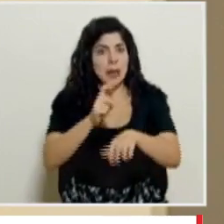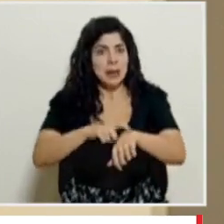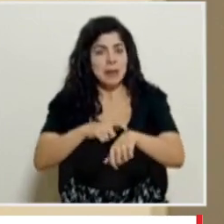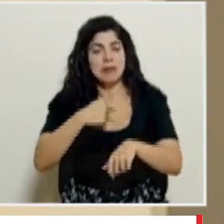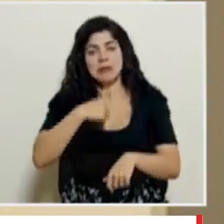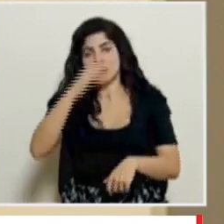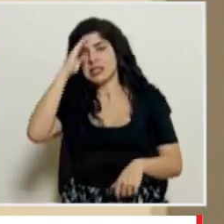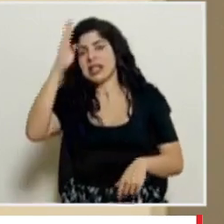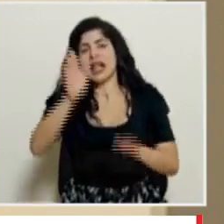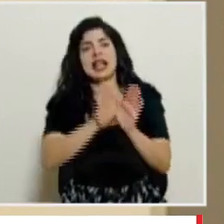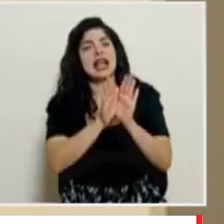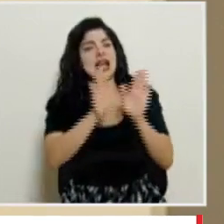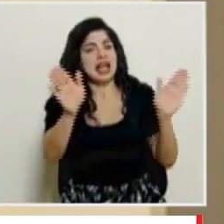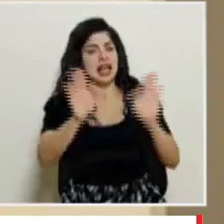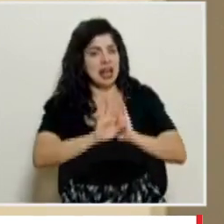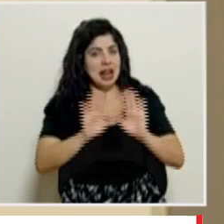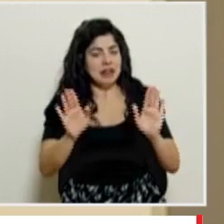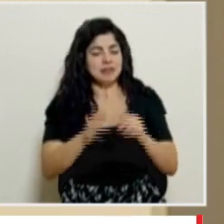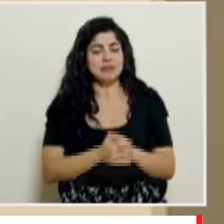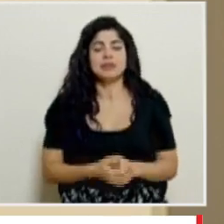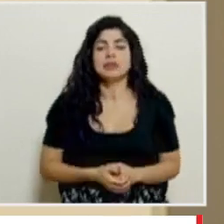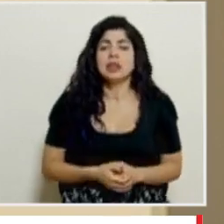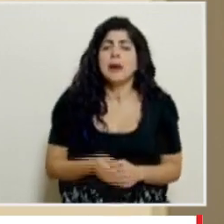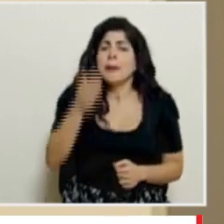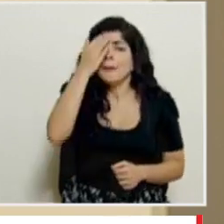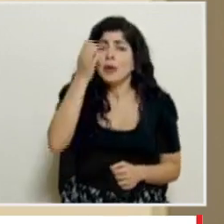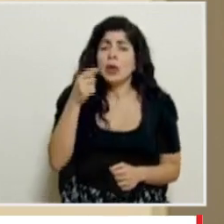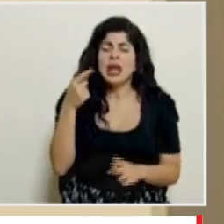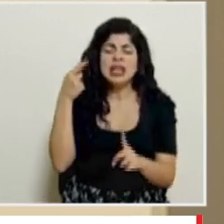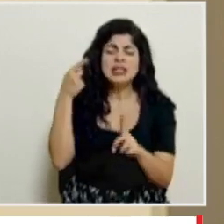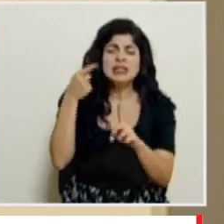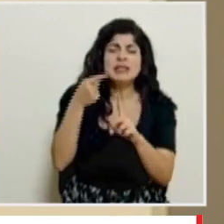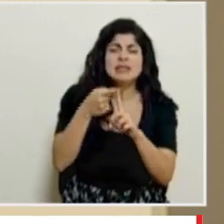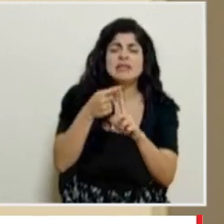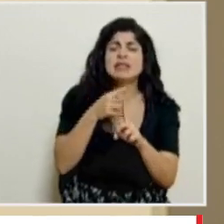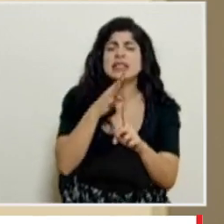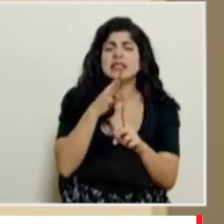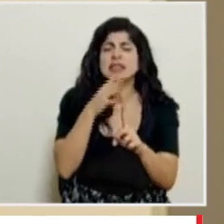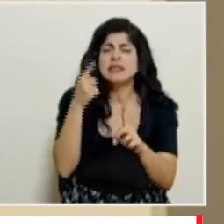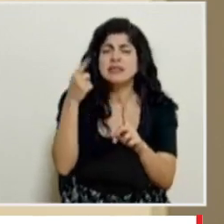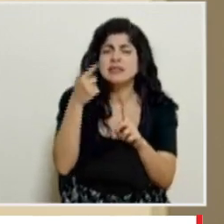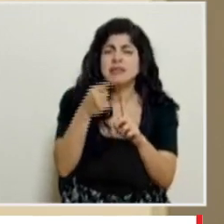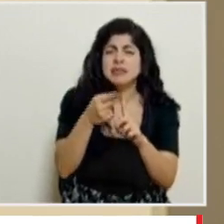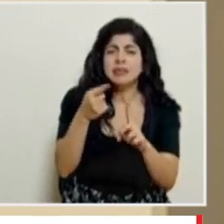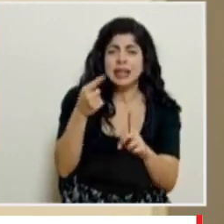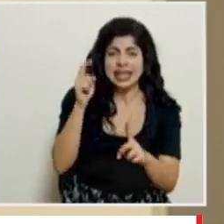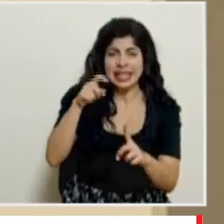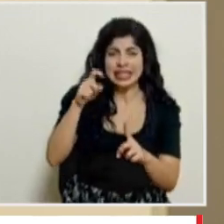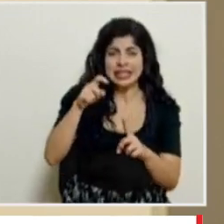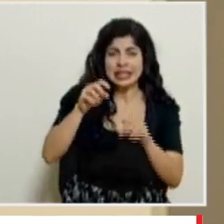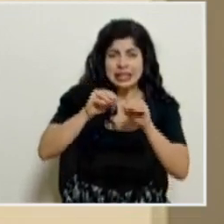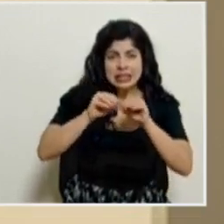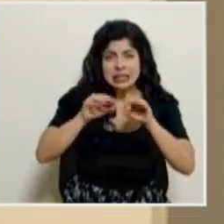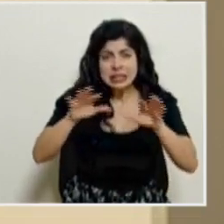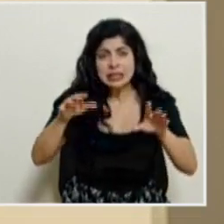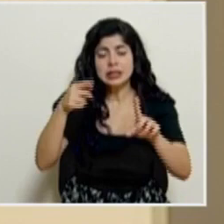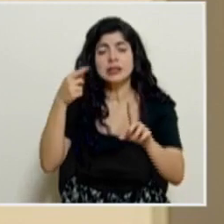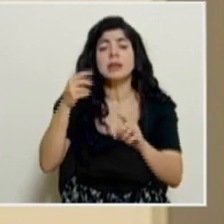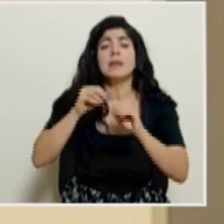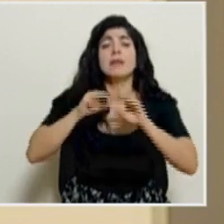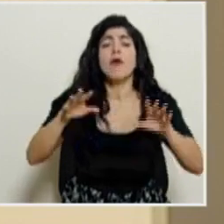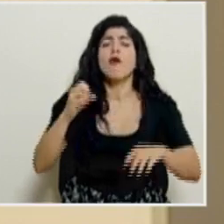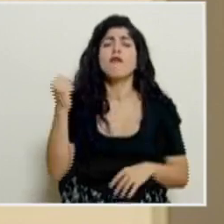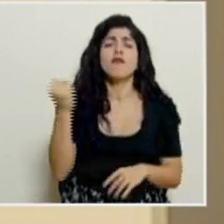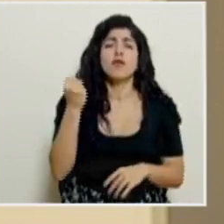saludo general precisamente porque el mensaje que debemos de posicionar es un mensaje